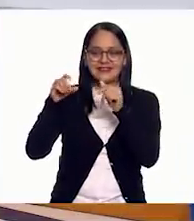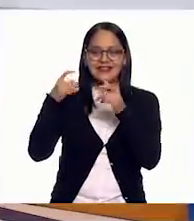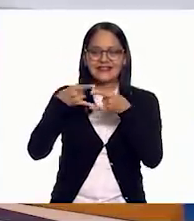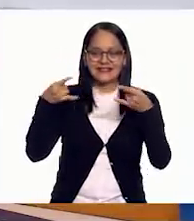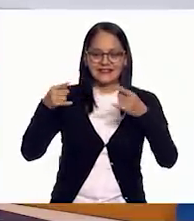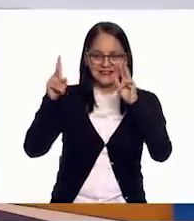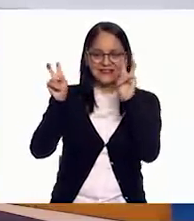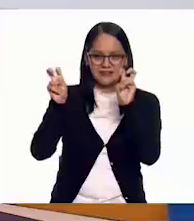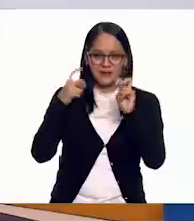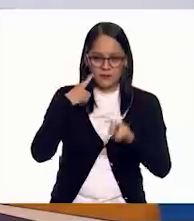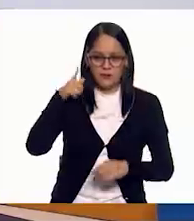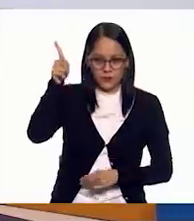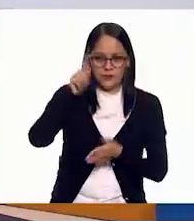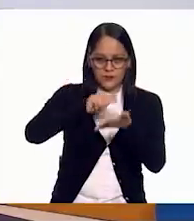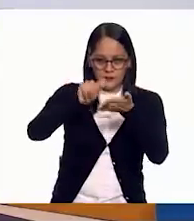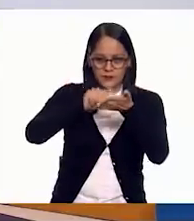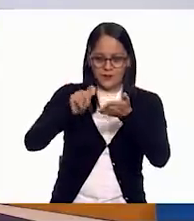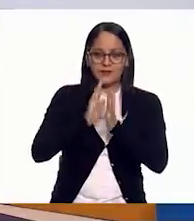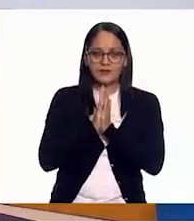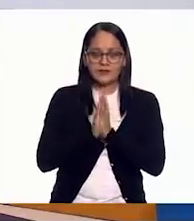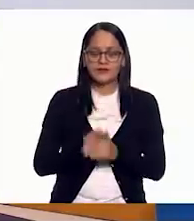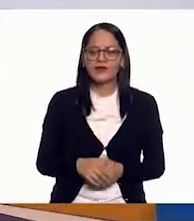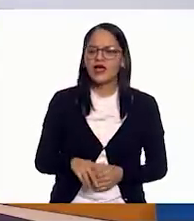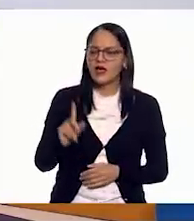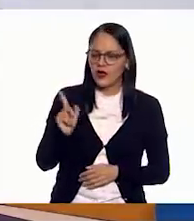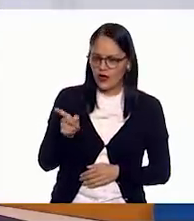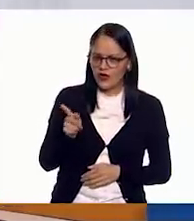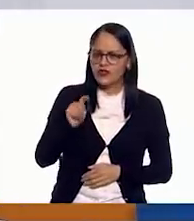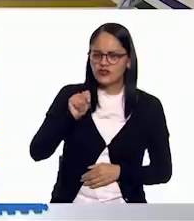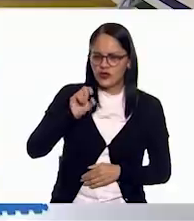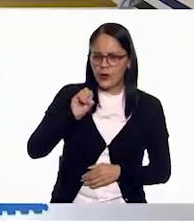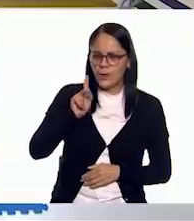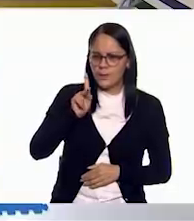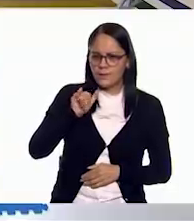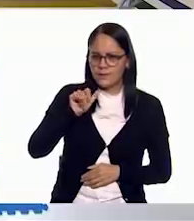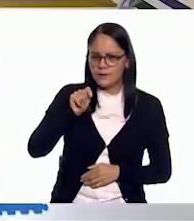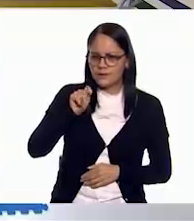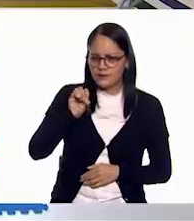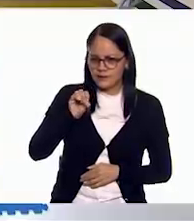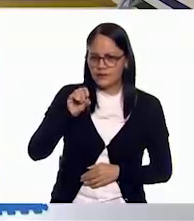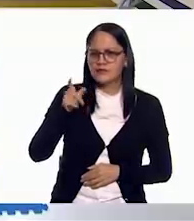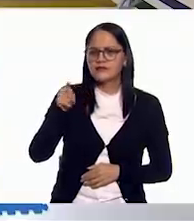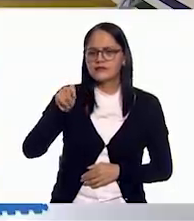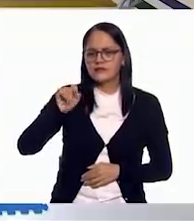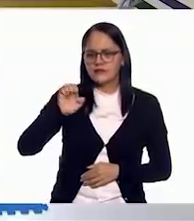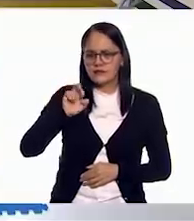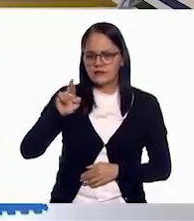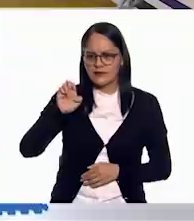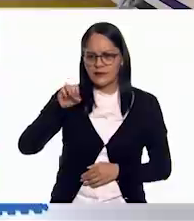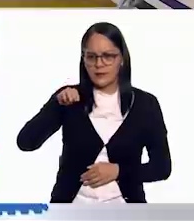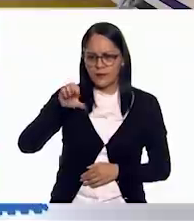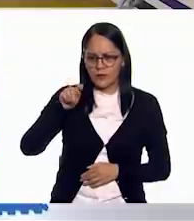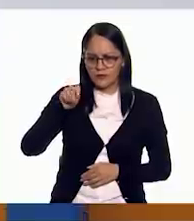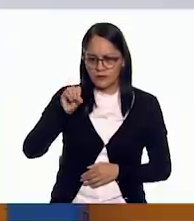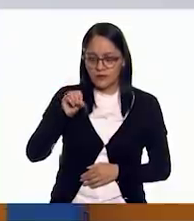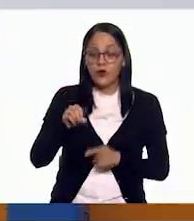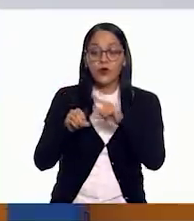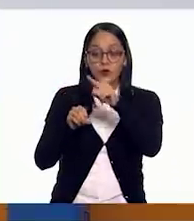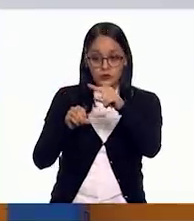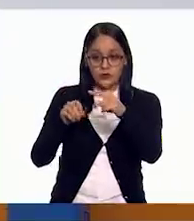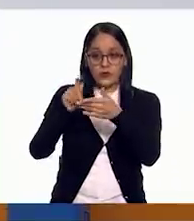Terremoto. Topito Terremoto. Y en lo que tú estás escribiendo, también nuestras niñas y niños están